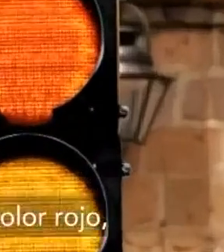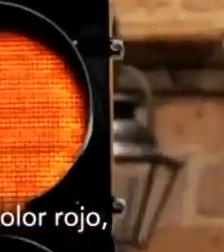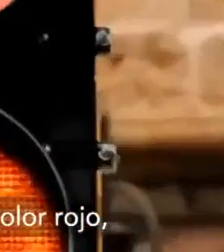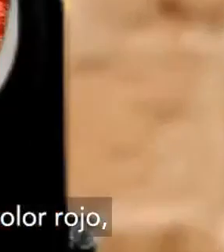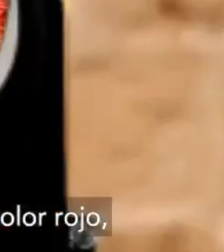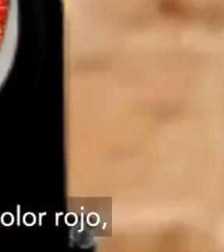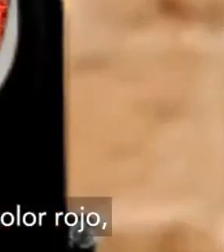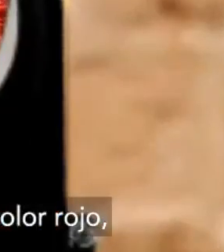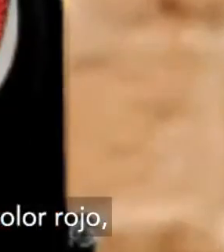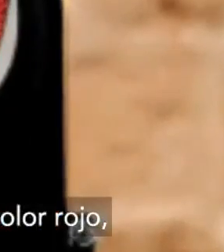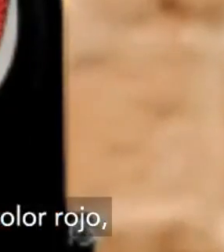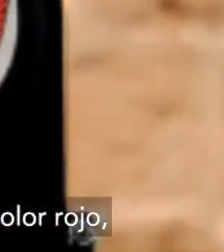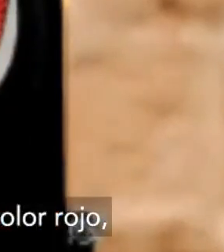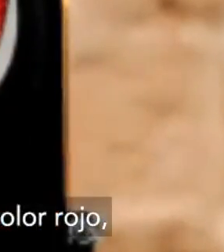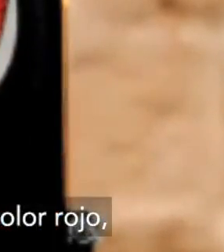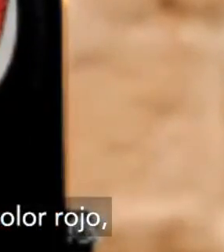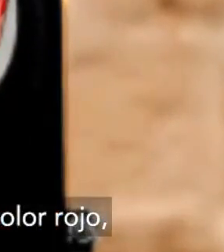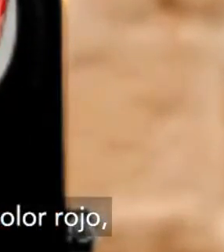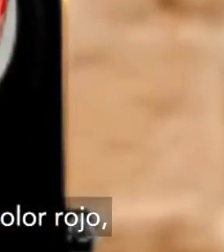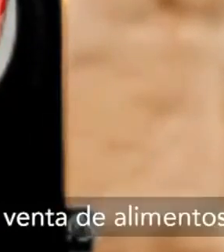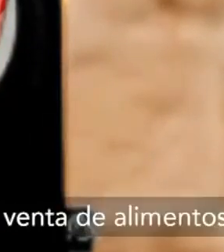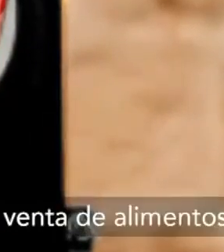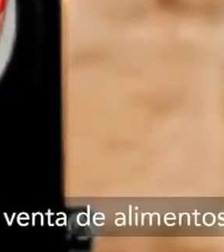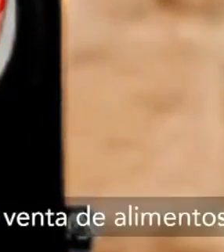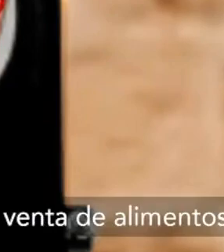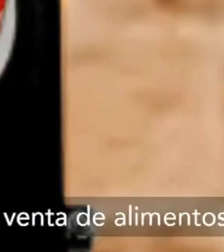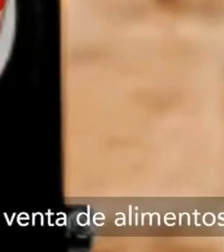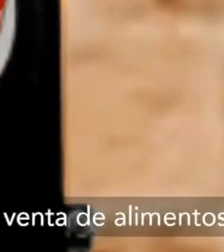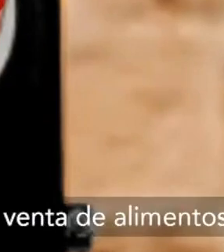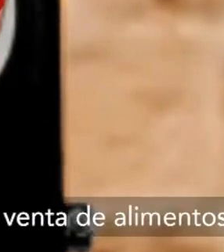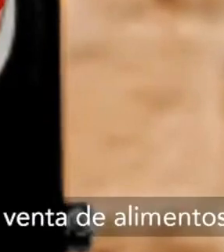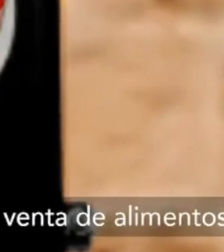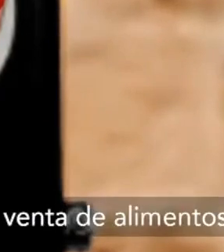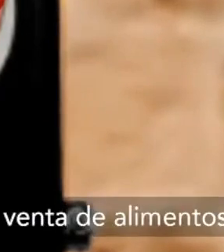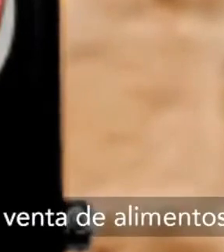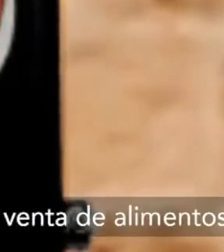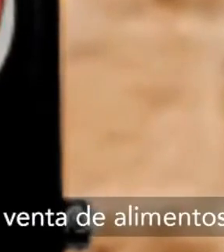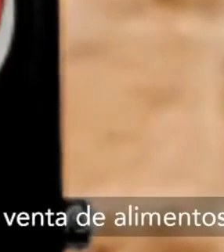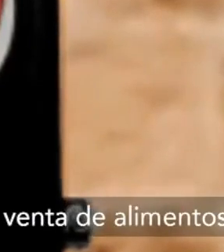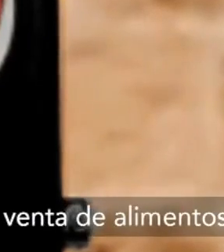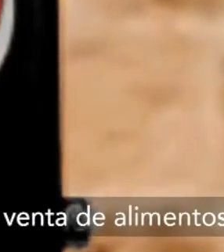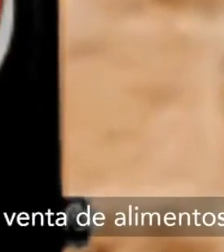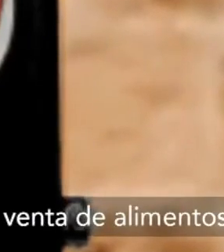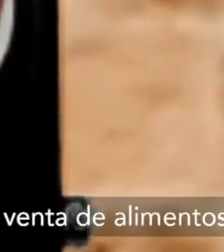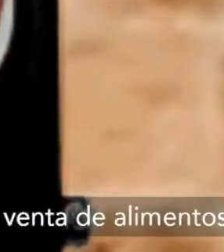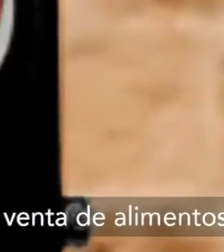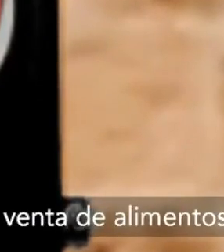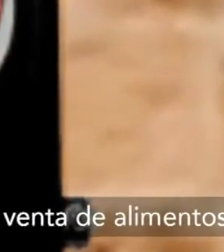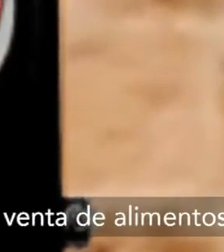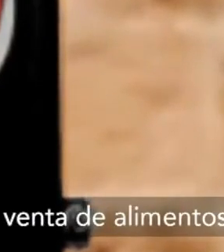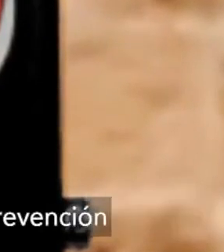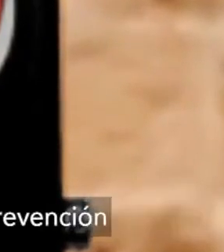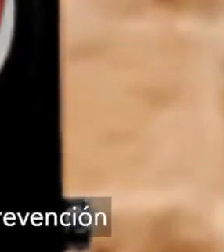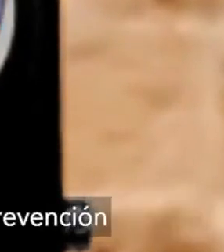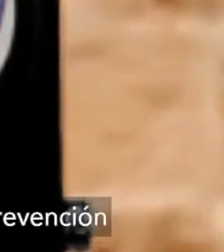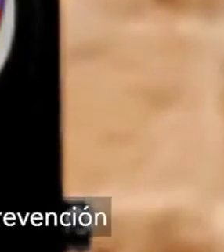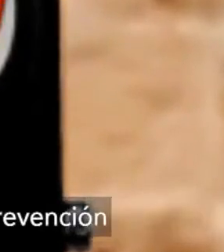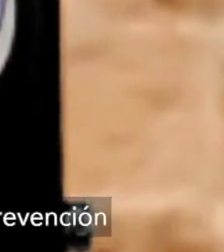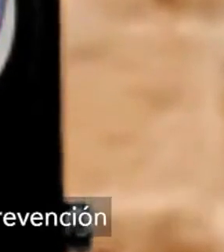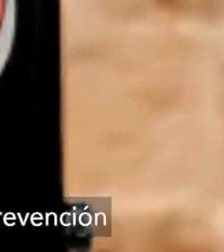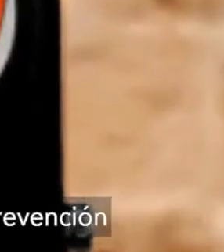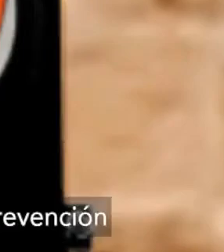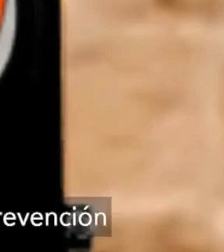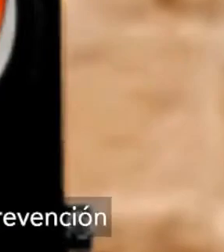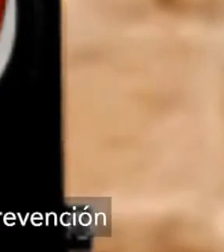etapa. Cuando el semáforo de tu estado esté en color rojo, solo las actividades esenciales como la producción y venta de alimentos pueden